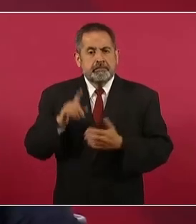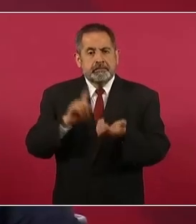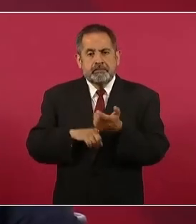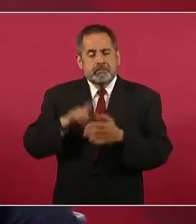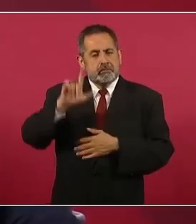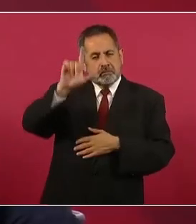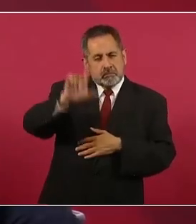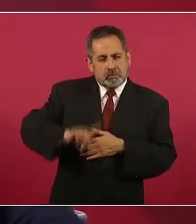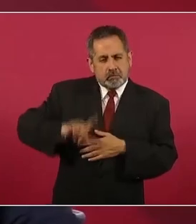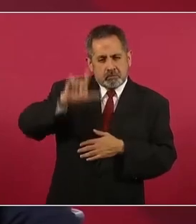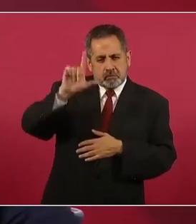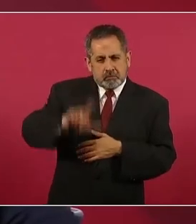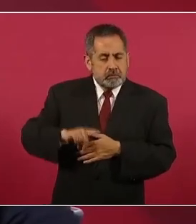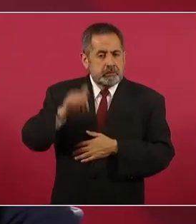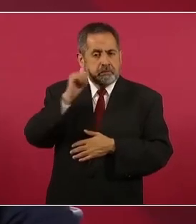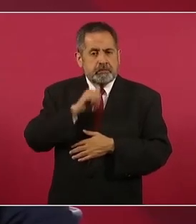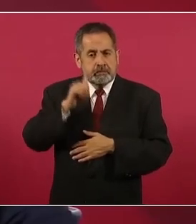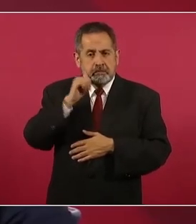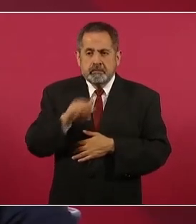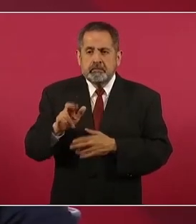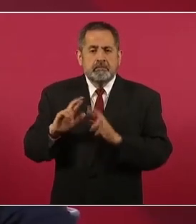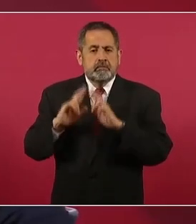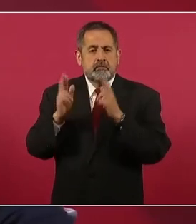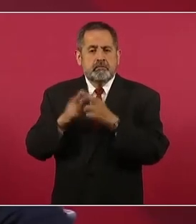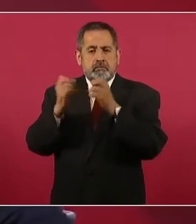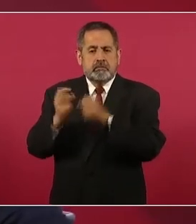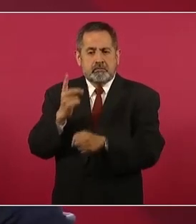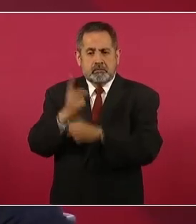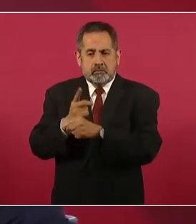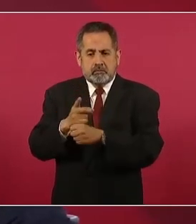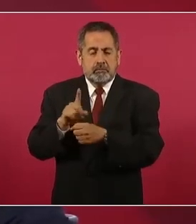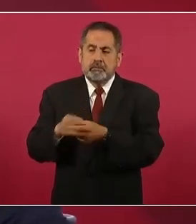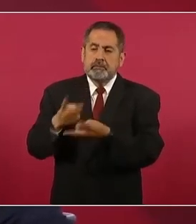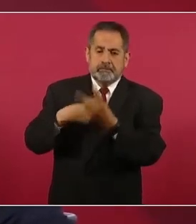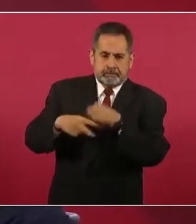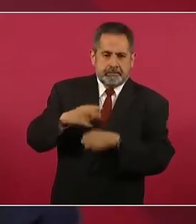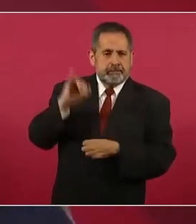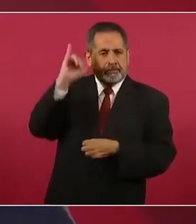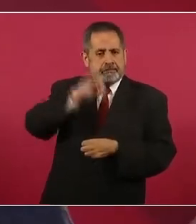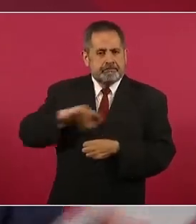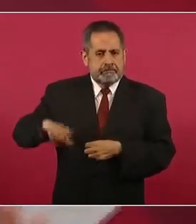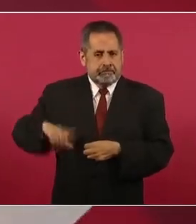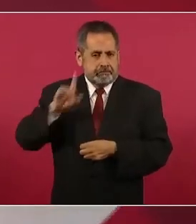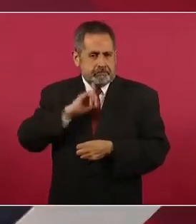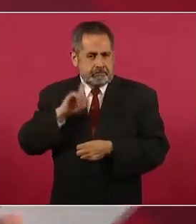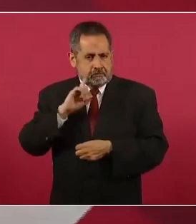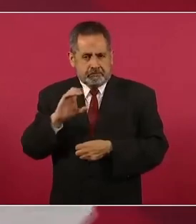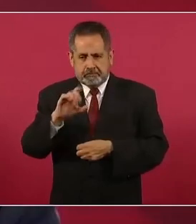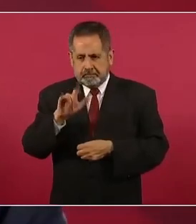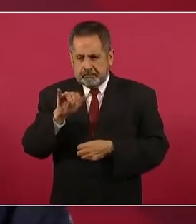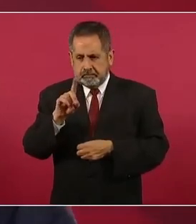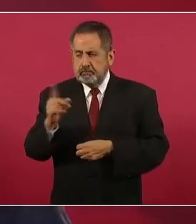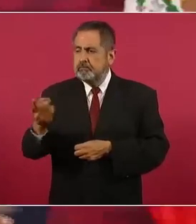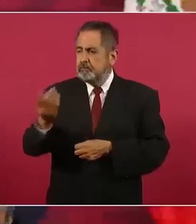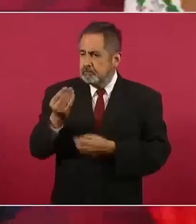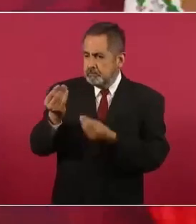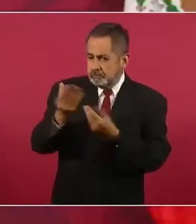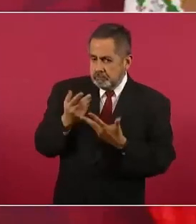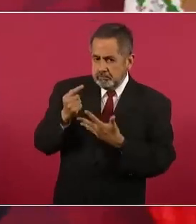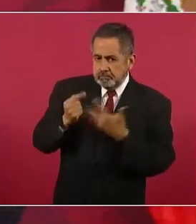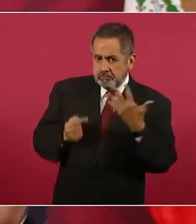siempre está en la reunión de seguridad la jefa de gobierno. Bueno, de ahí ella informa.